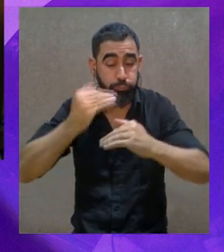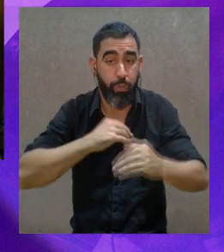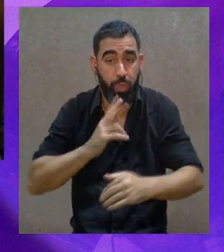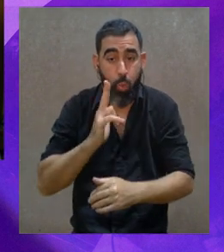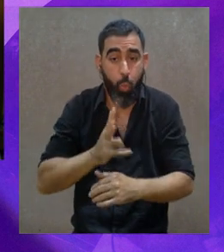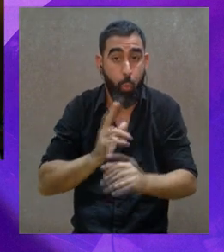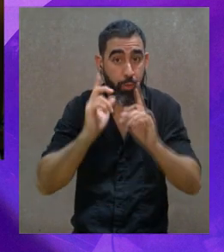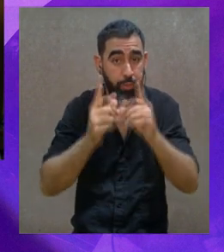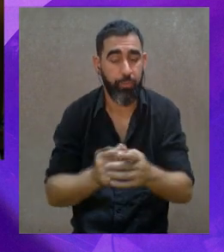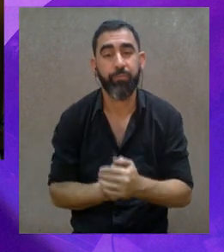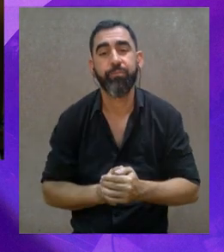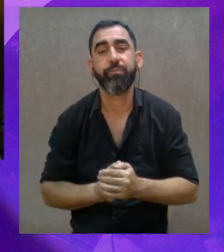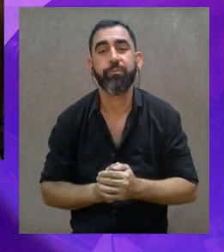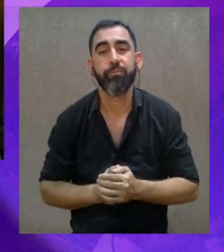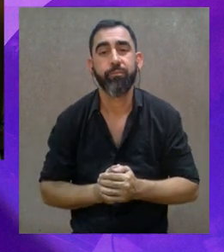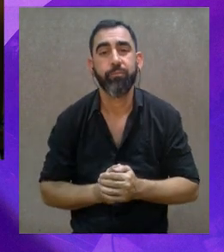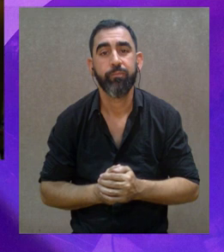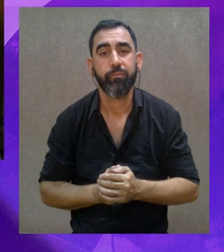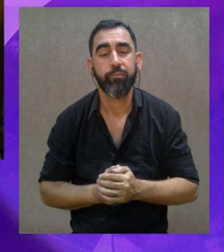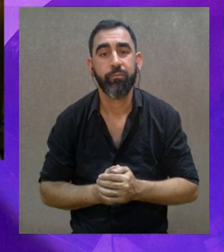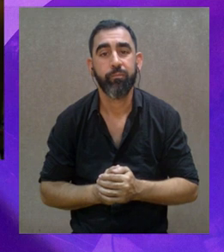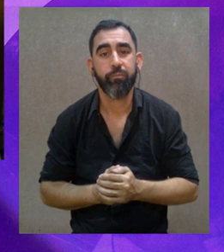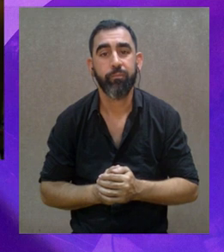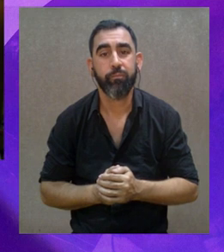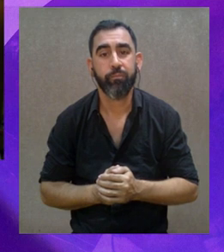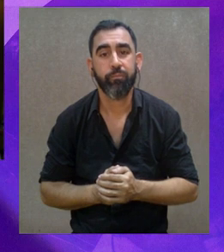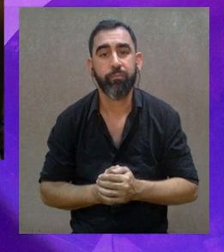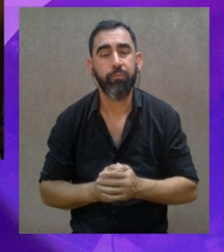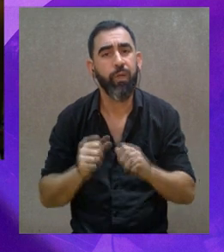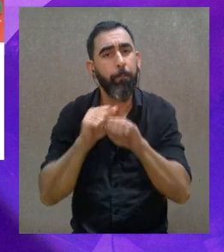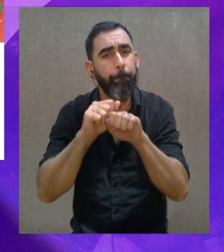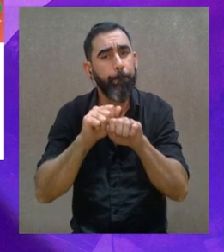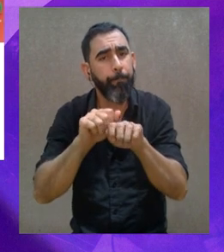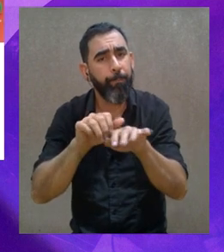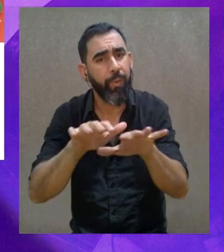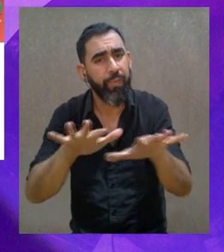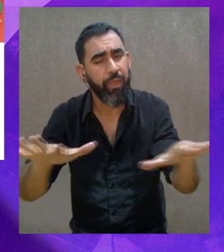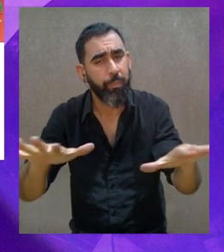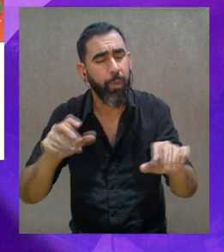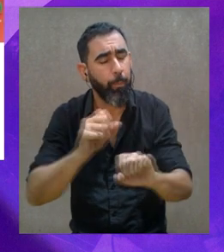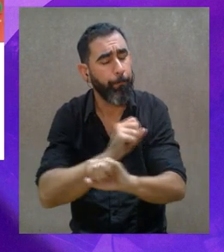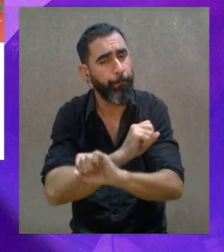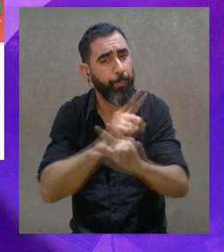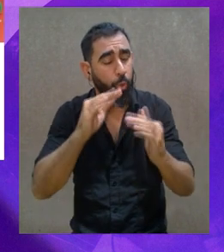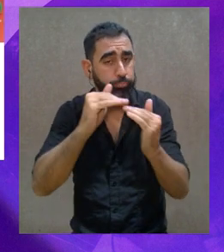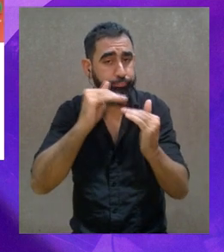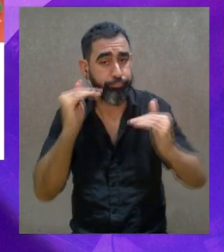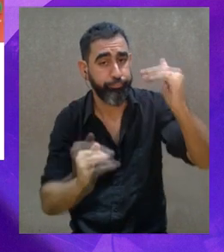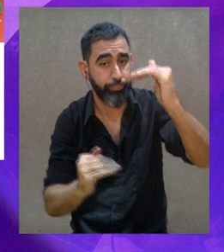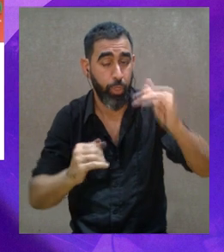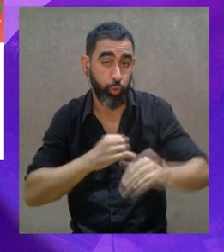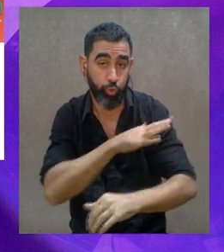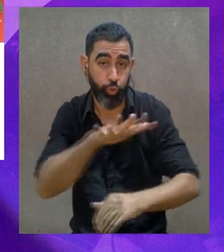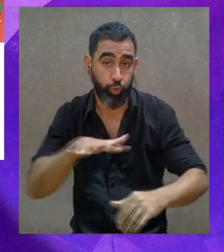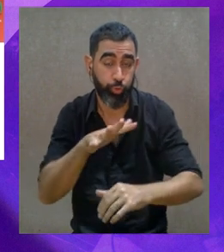muy potente como seres humanos. Voy a la próxima pregunta. La pandemia ha profundizado las brechas